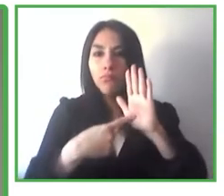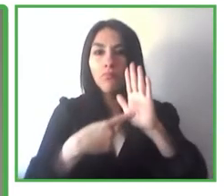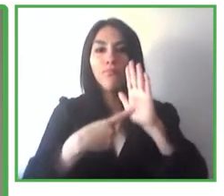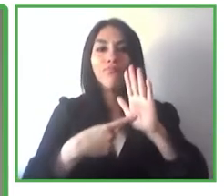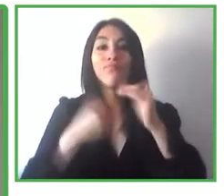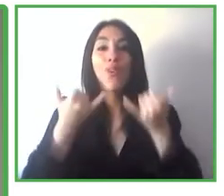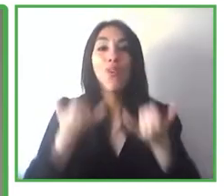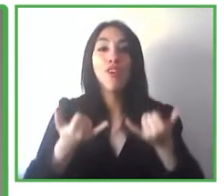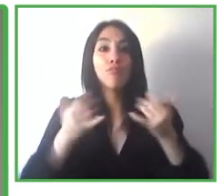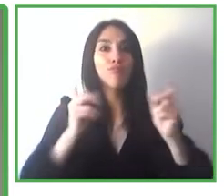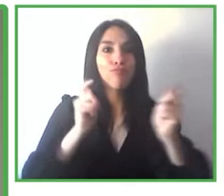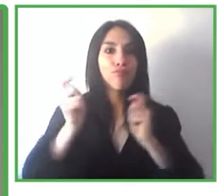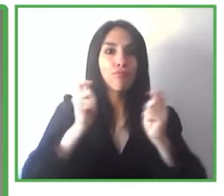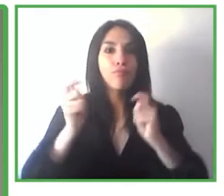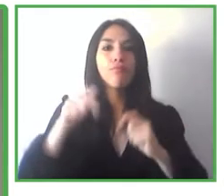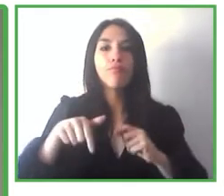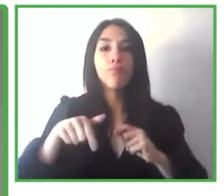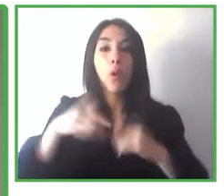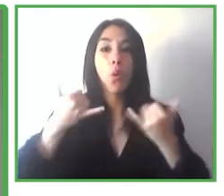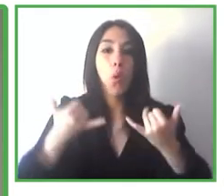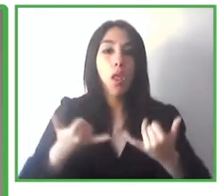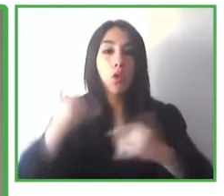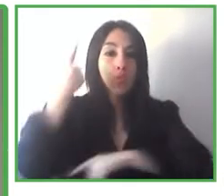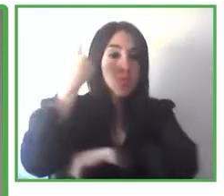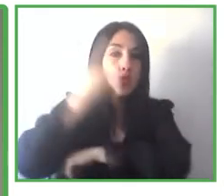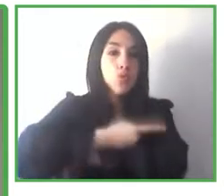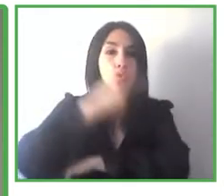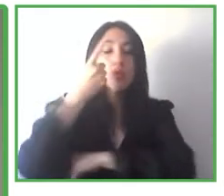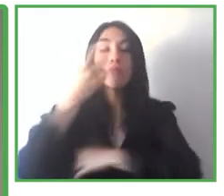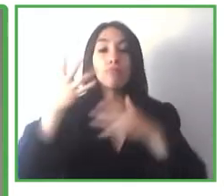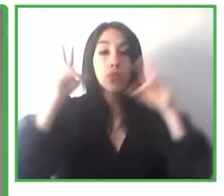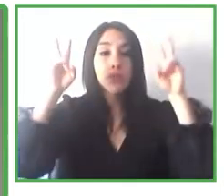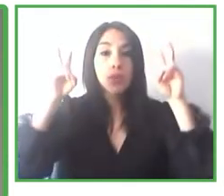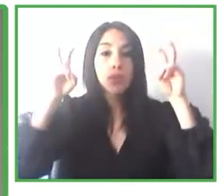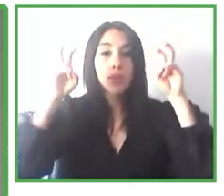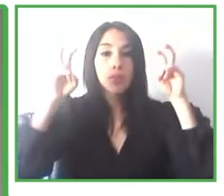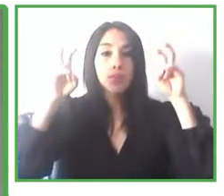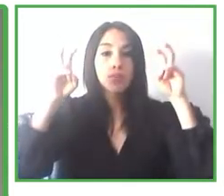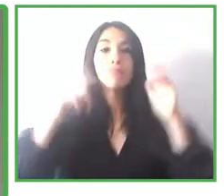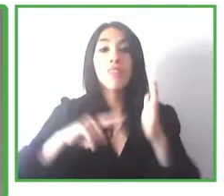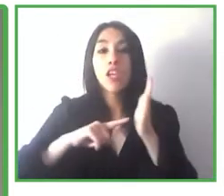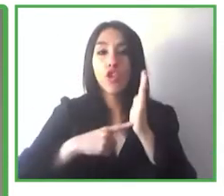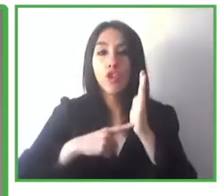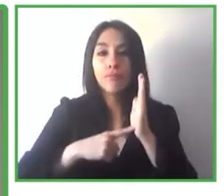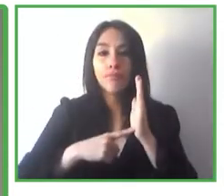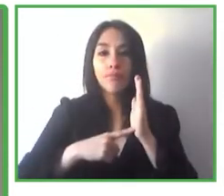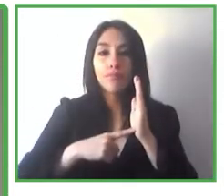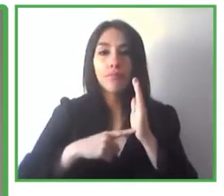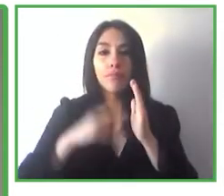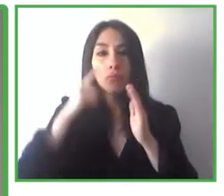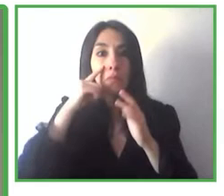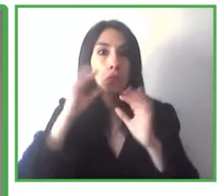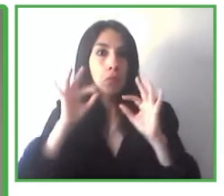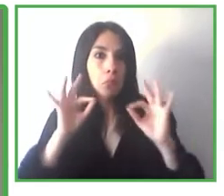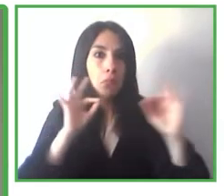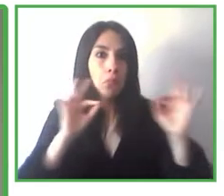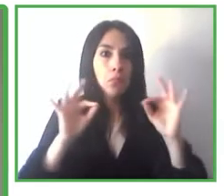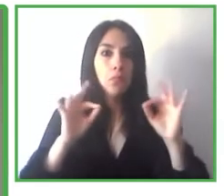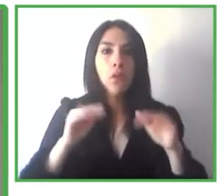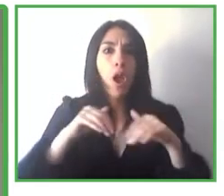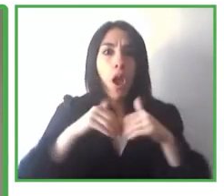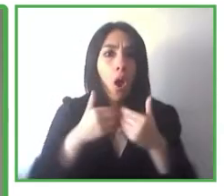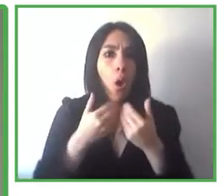sobre tecnologías de vanguardia para la inclusión. En este panel vamos a estar hablando